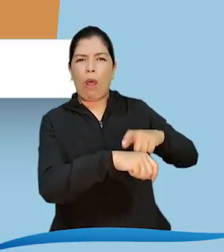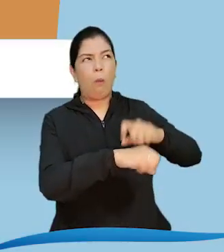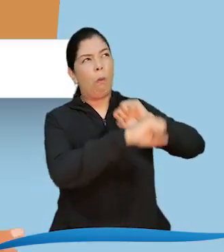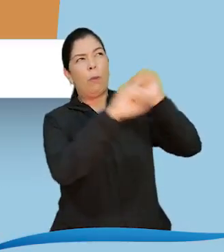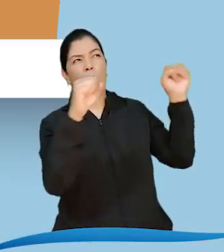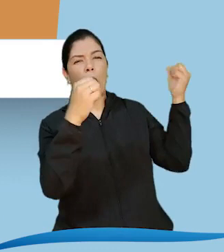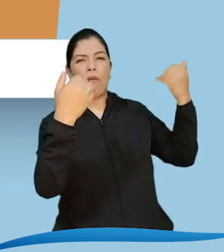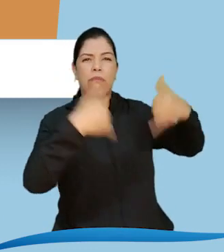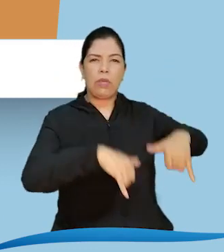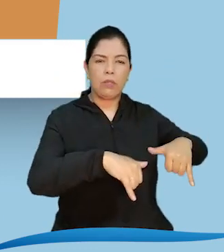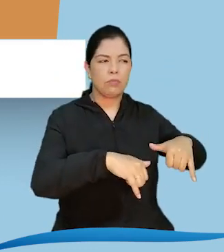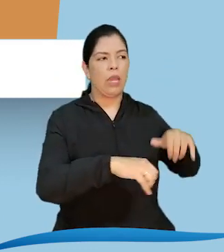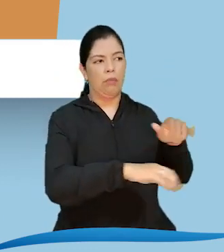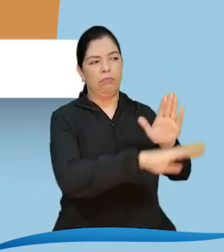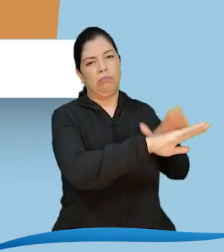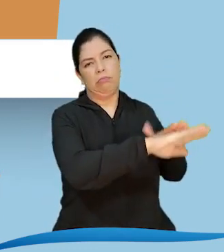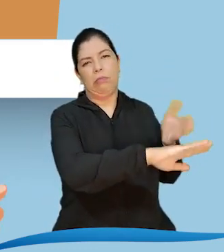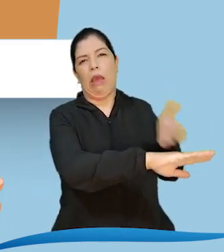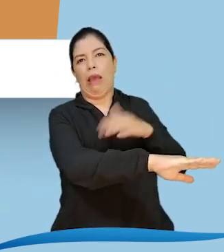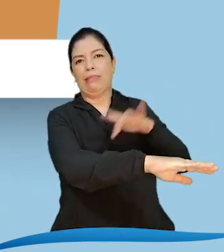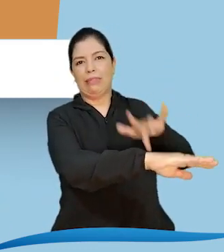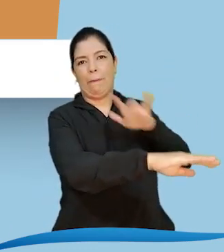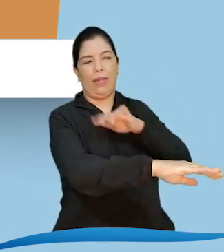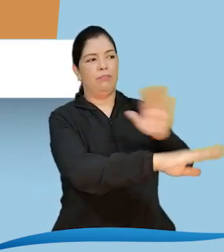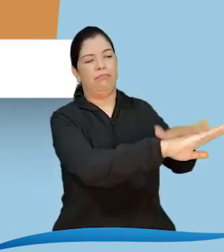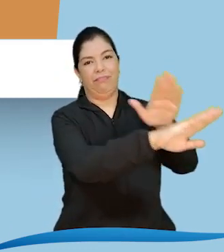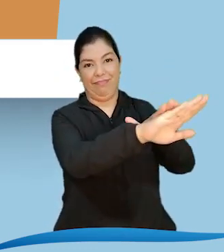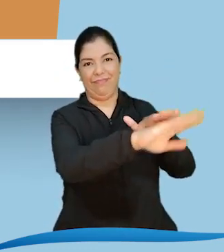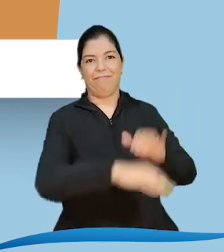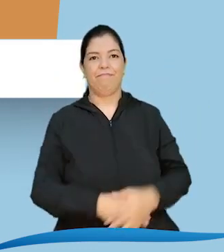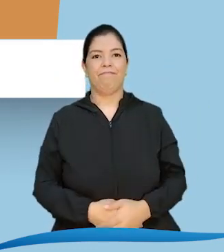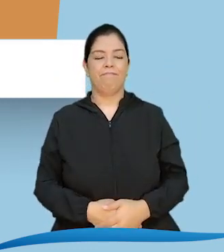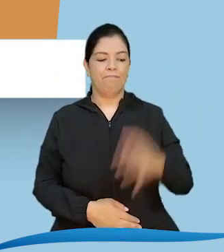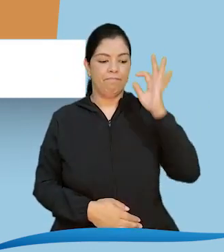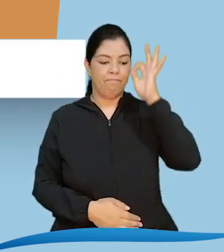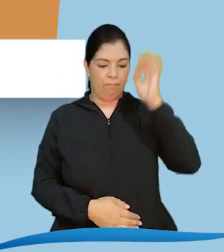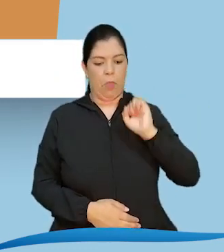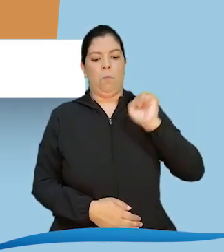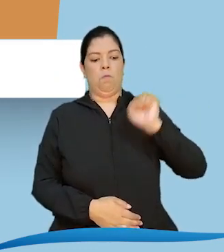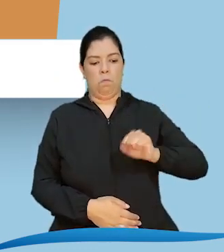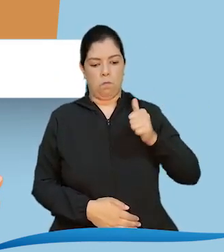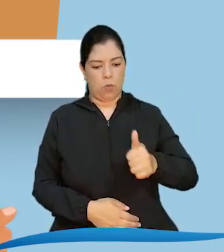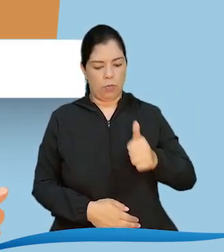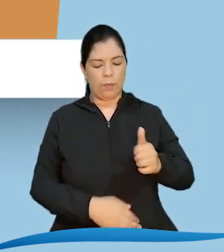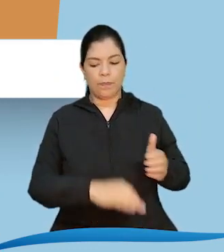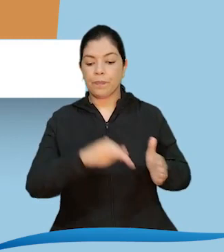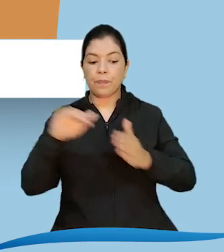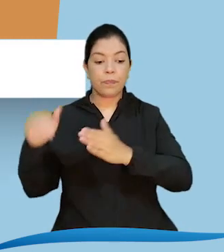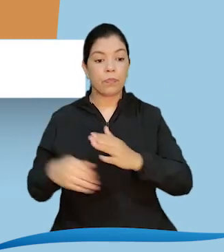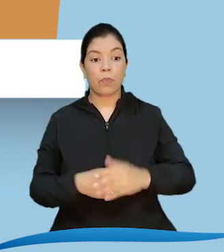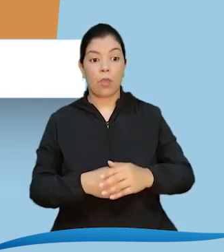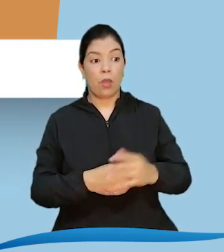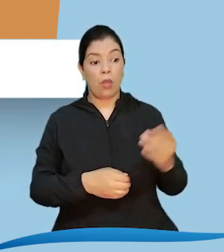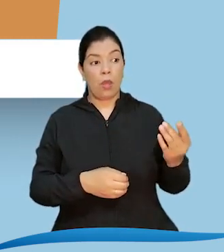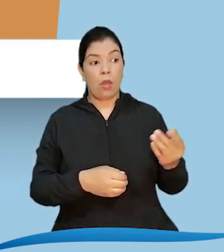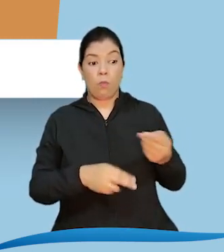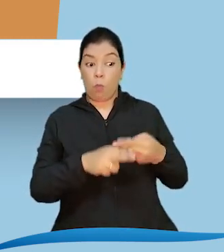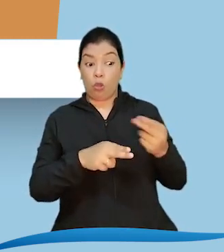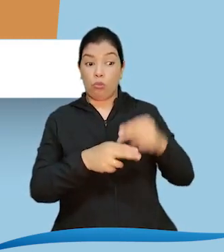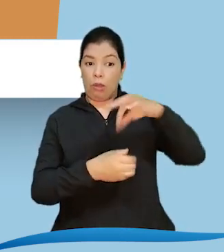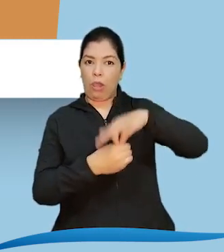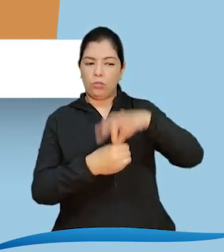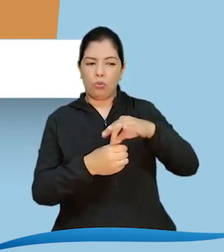Muy bien, ahora me gustaría saber cómo van con las sugerencias que les dimos para garantizar el éxito de las jornadas de elección